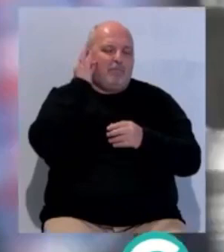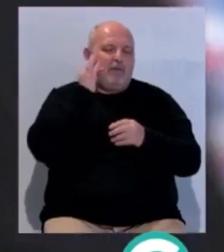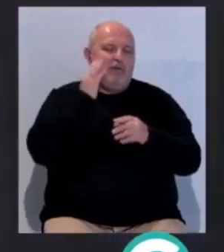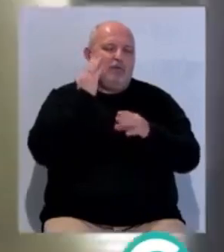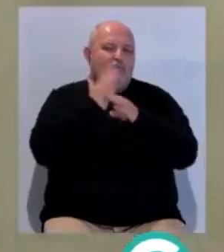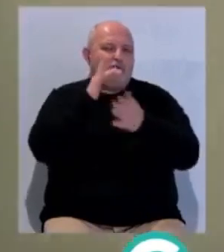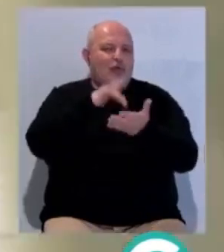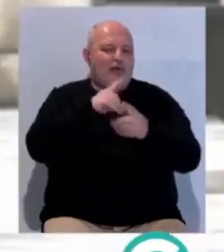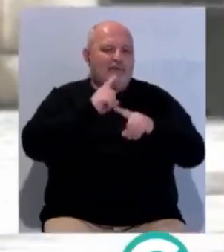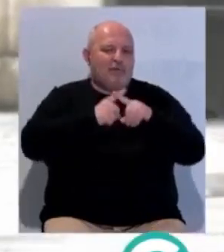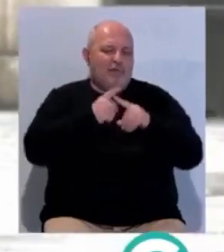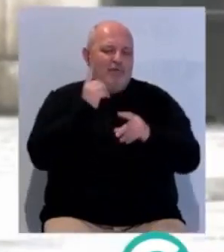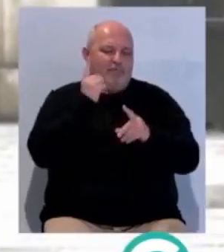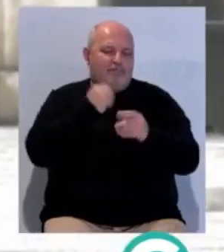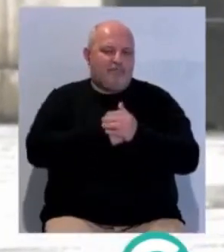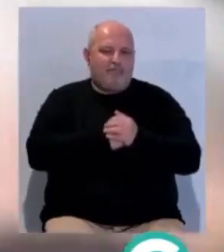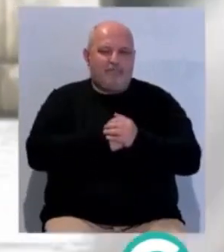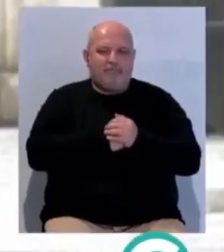víctimas de violencia sexual.